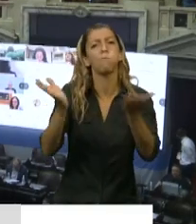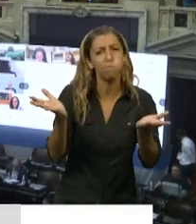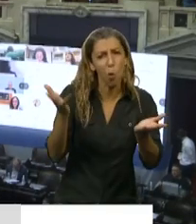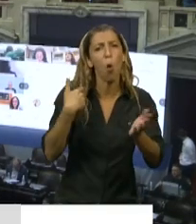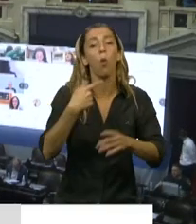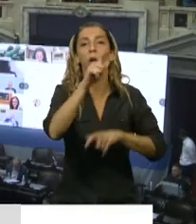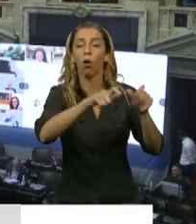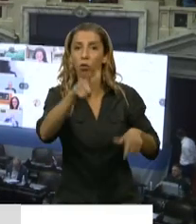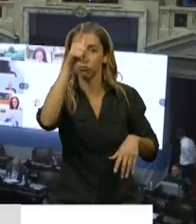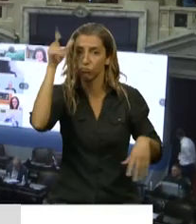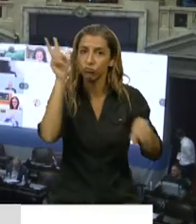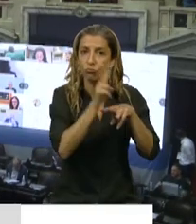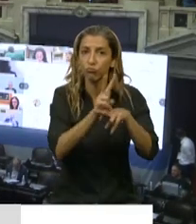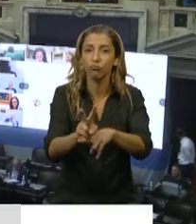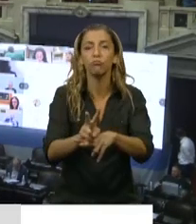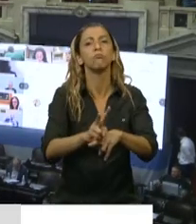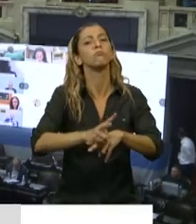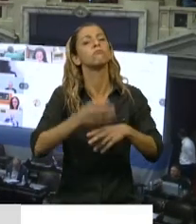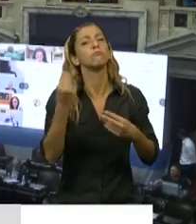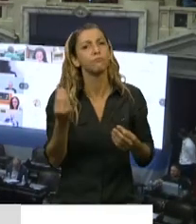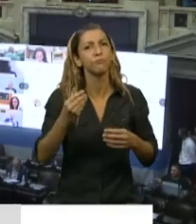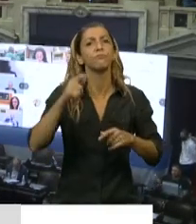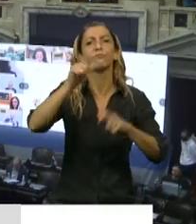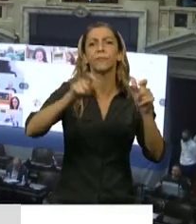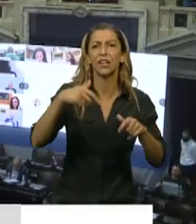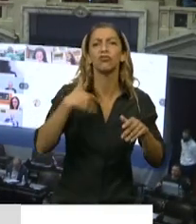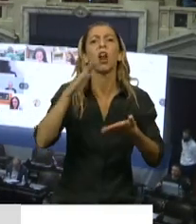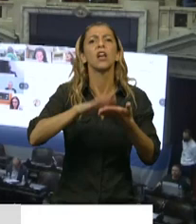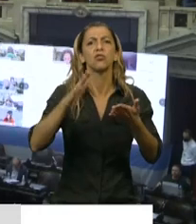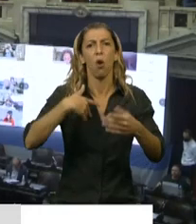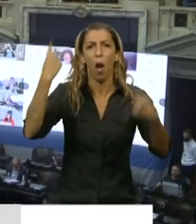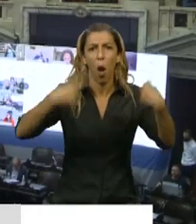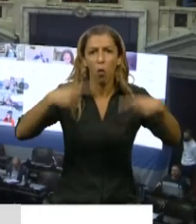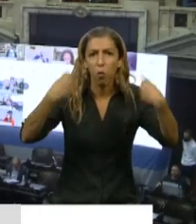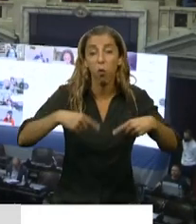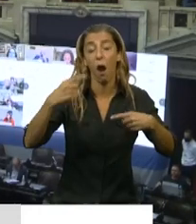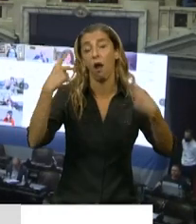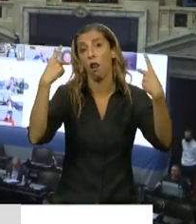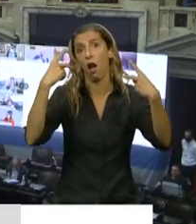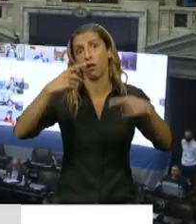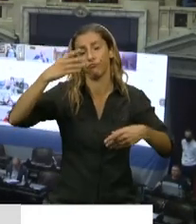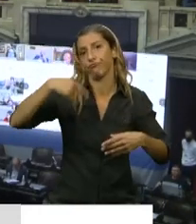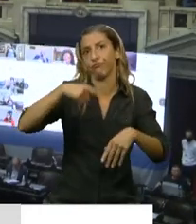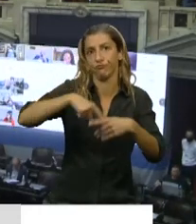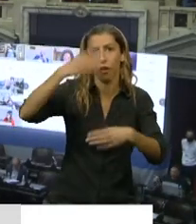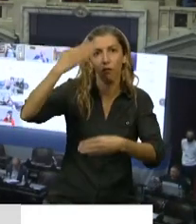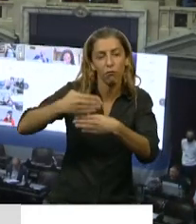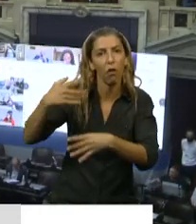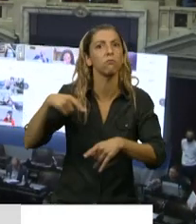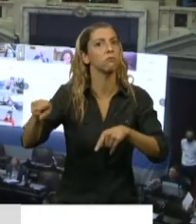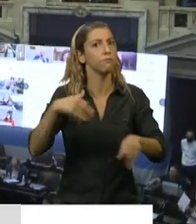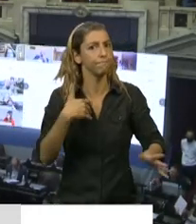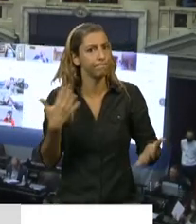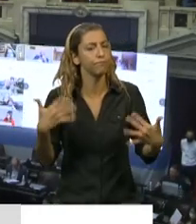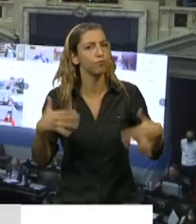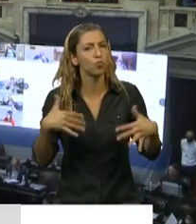fuerzas de seguridad, de la actividad migratoria, de actividad guanera, de bomberos, etcétera, que como producto